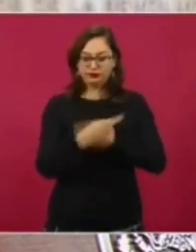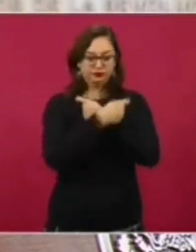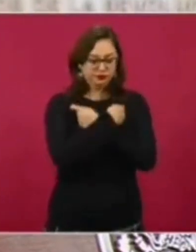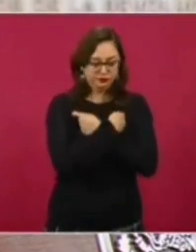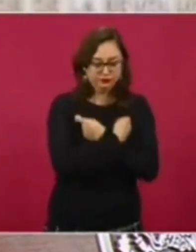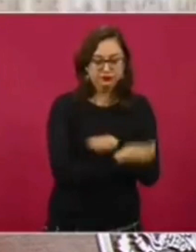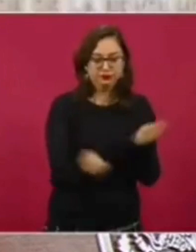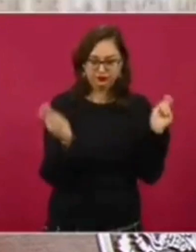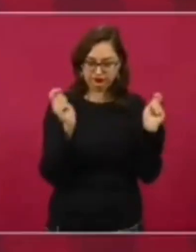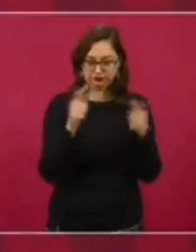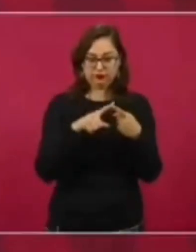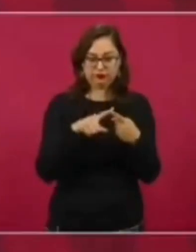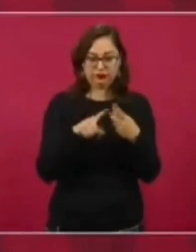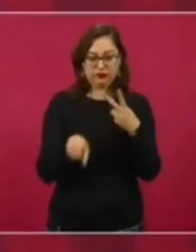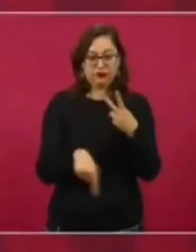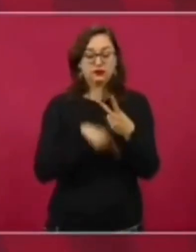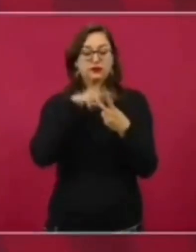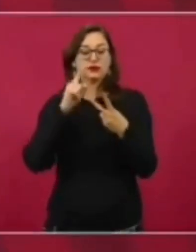Segundo,